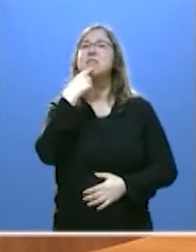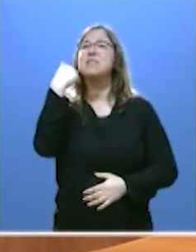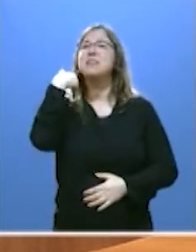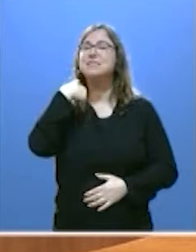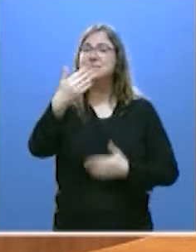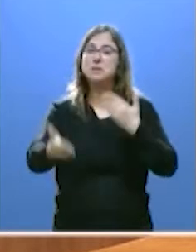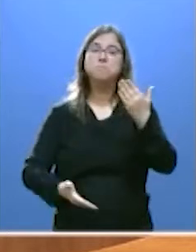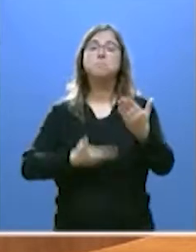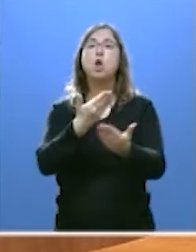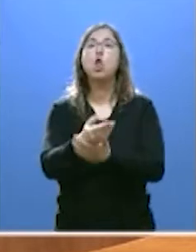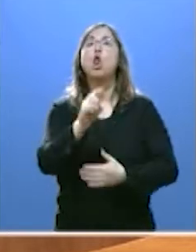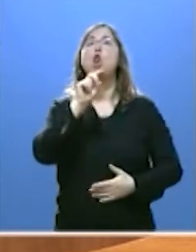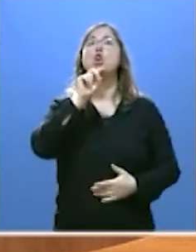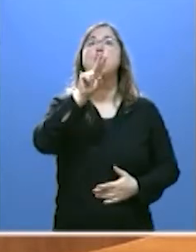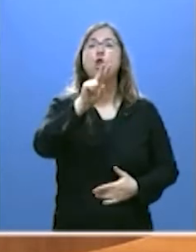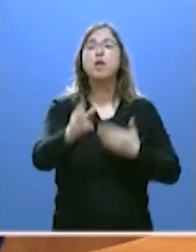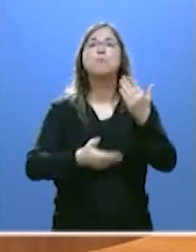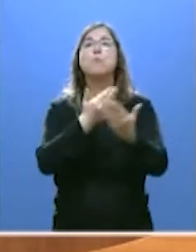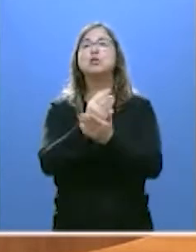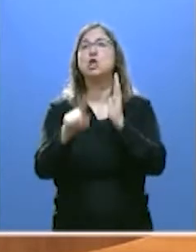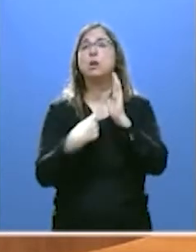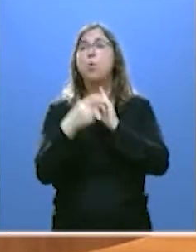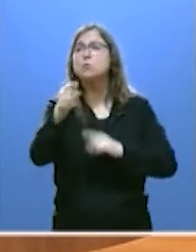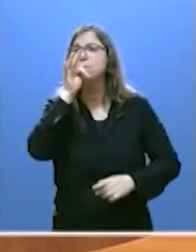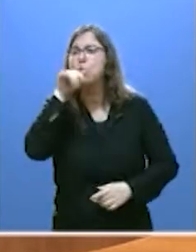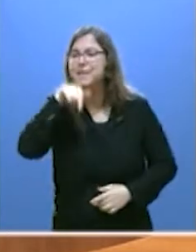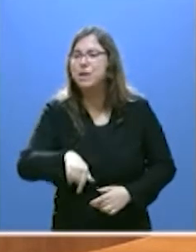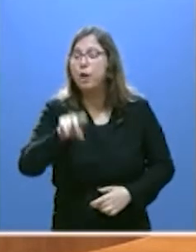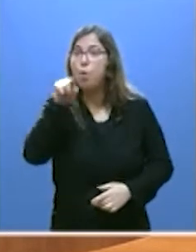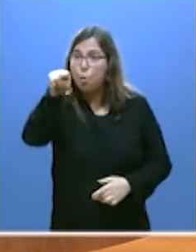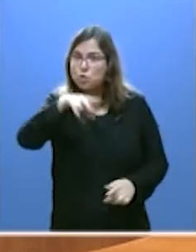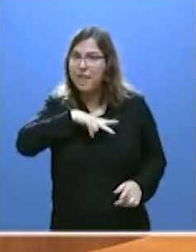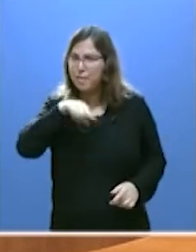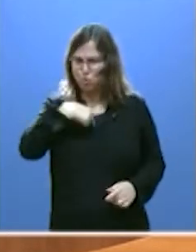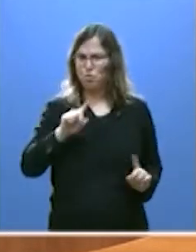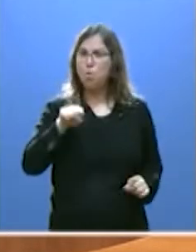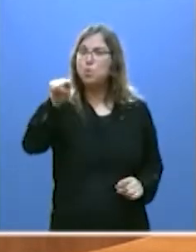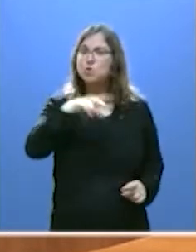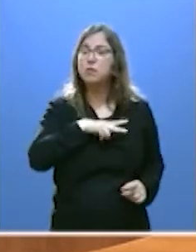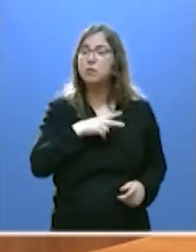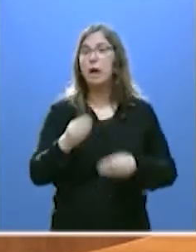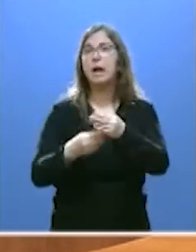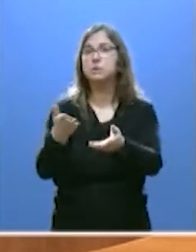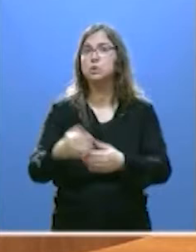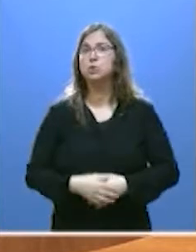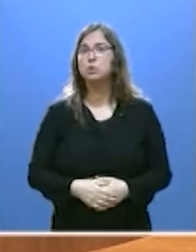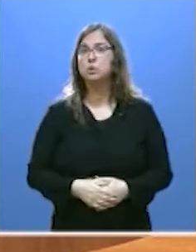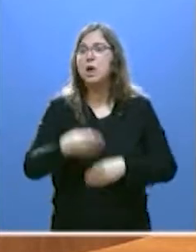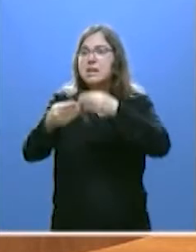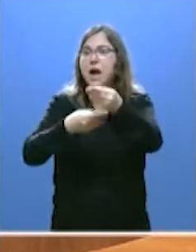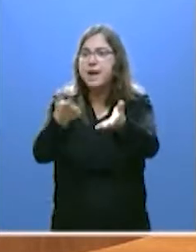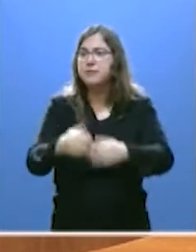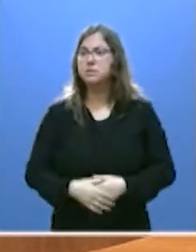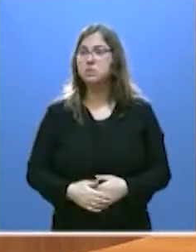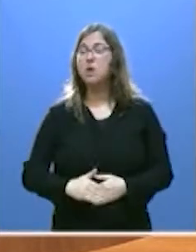doce proposiciones de ley. Usted lo prometió aquí, no yo, usted. ¿Qué es lo que hizo? ¿Qué es lo que han hecho